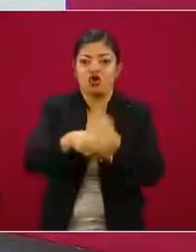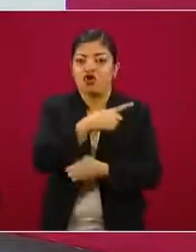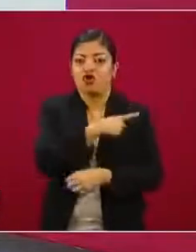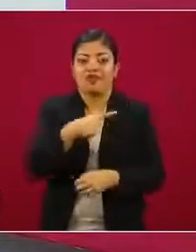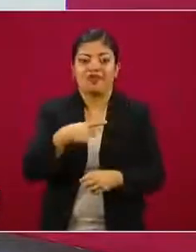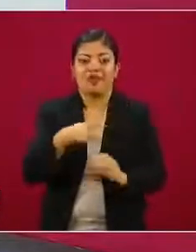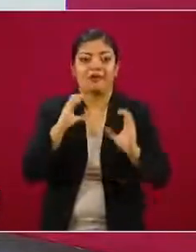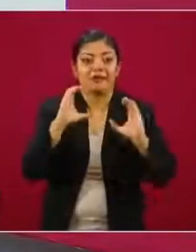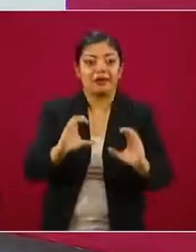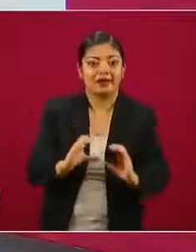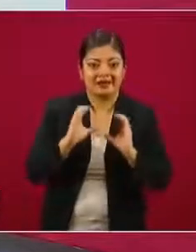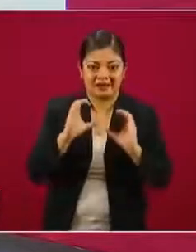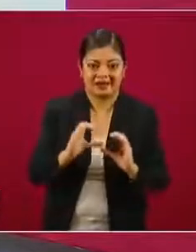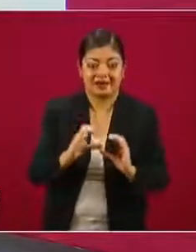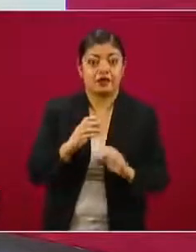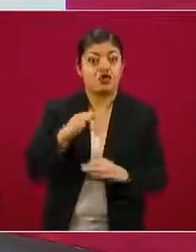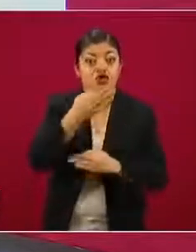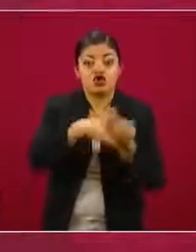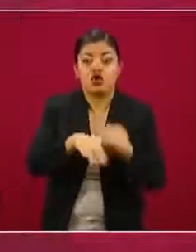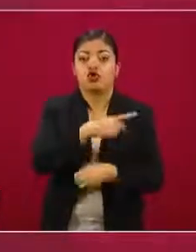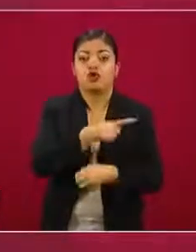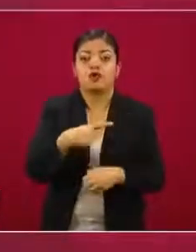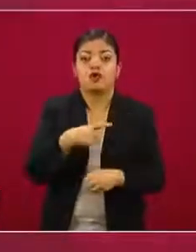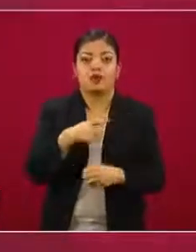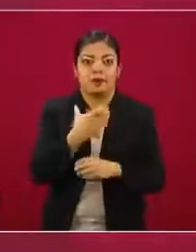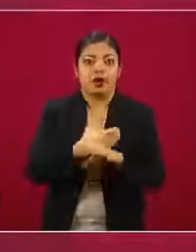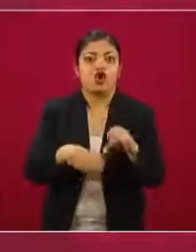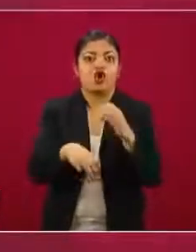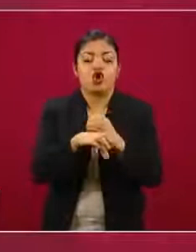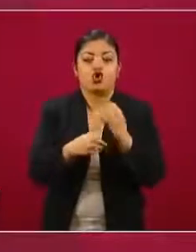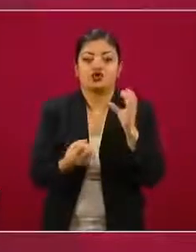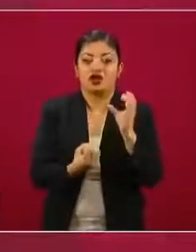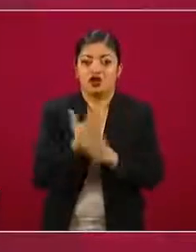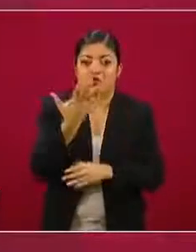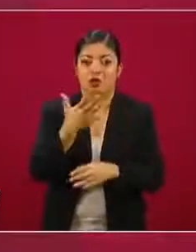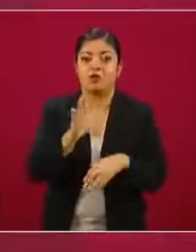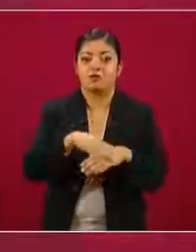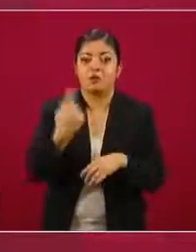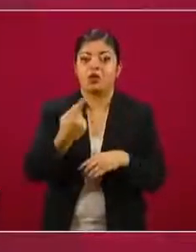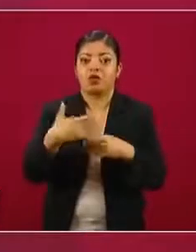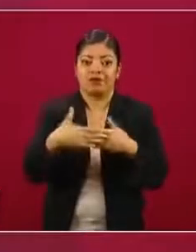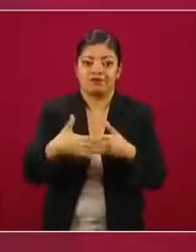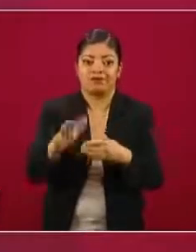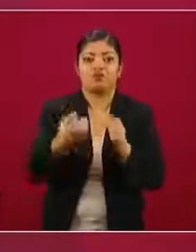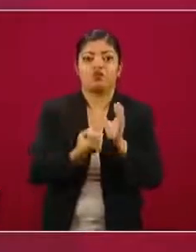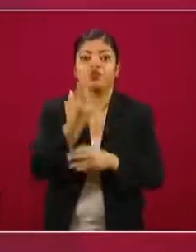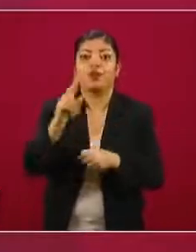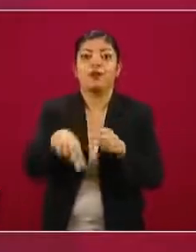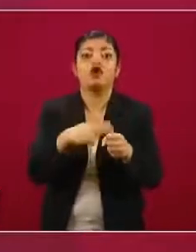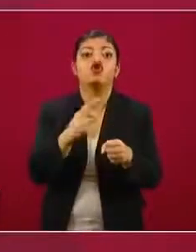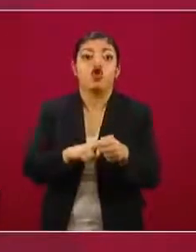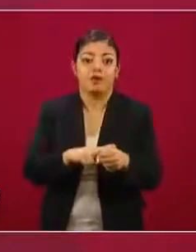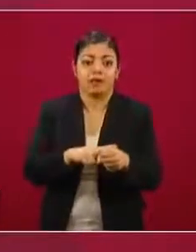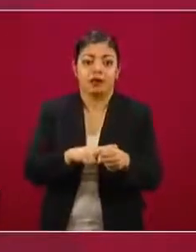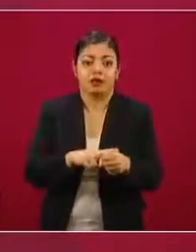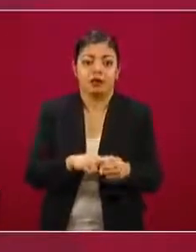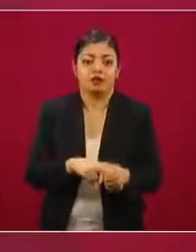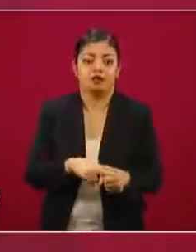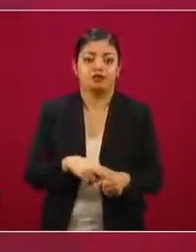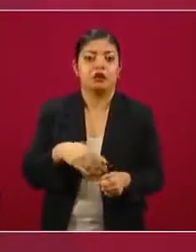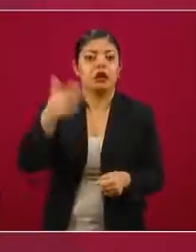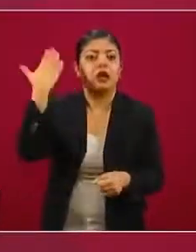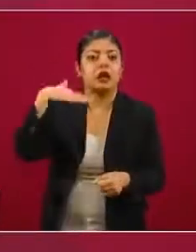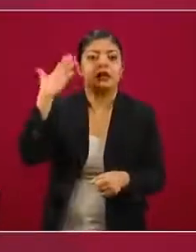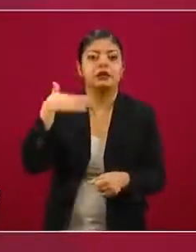tener que hacer cosas nuevas como parte de la nueva normalidad, tendremos que dejar también de hacer cosas que antes